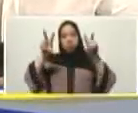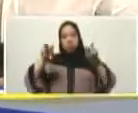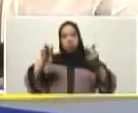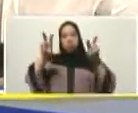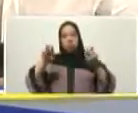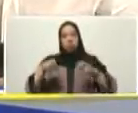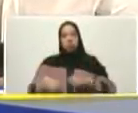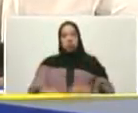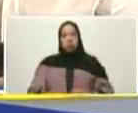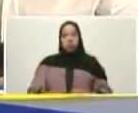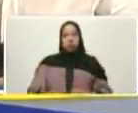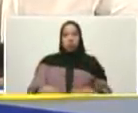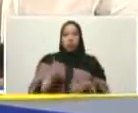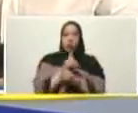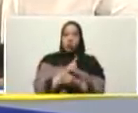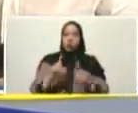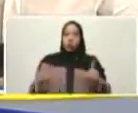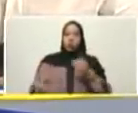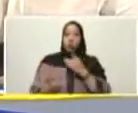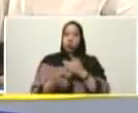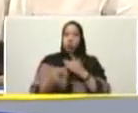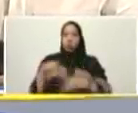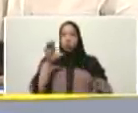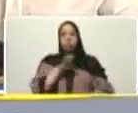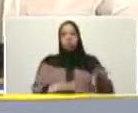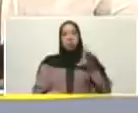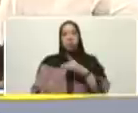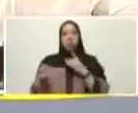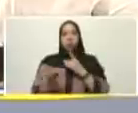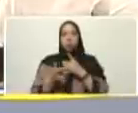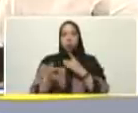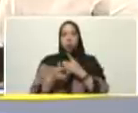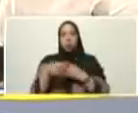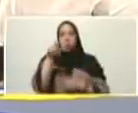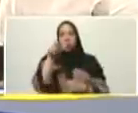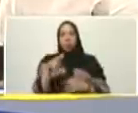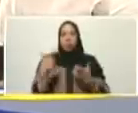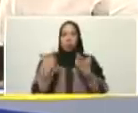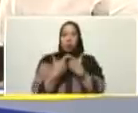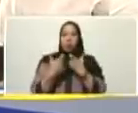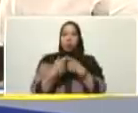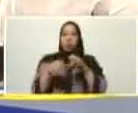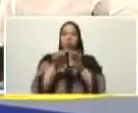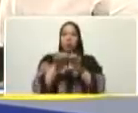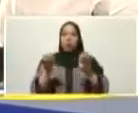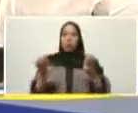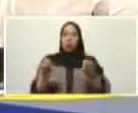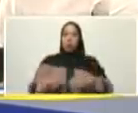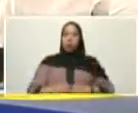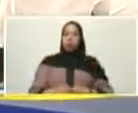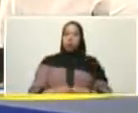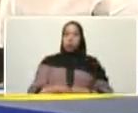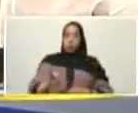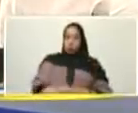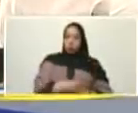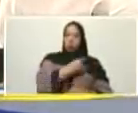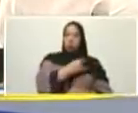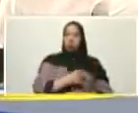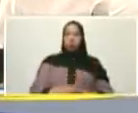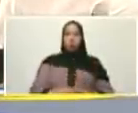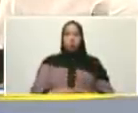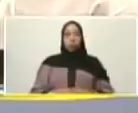la democratización de la ciencia así como estamos haciendo en la educación universitaria que es